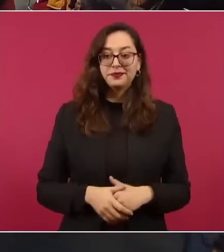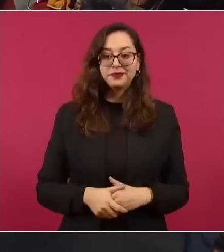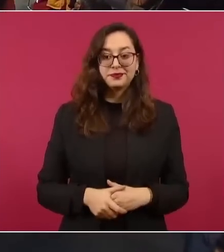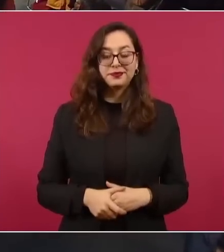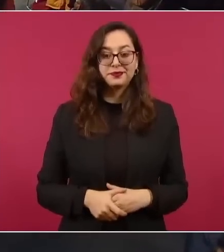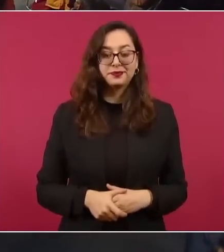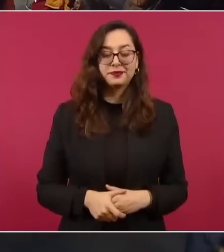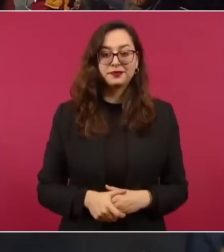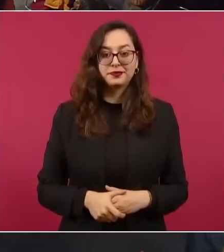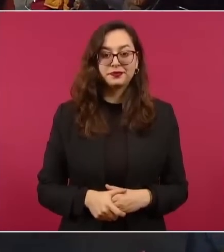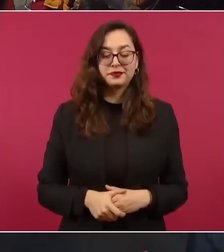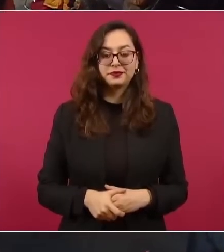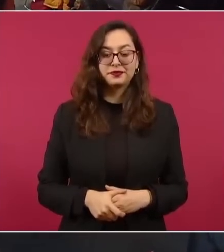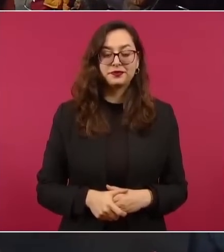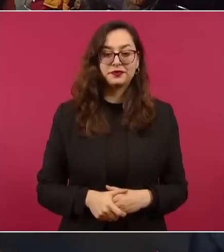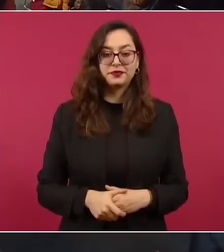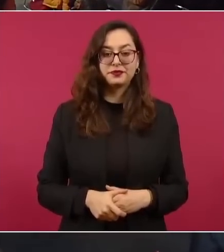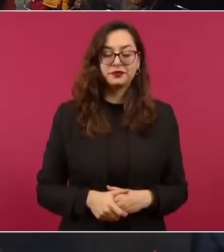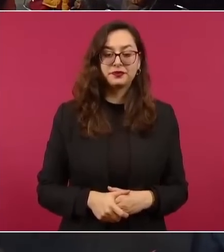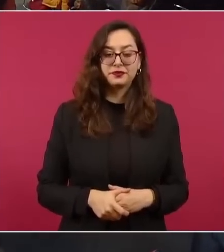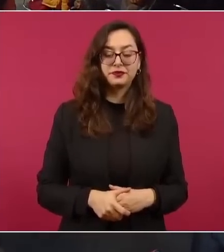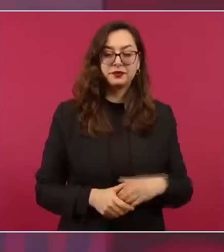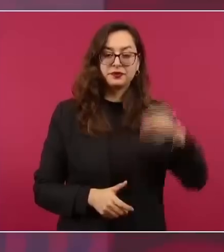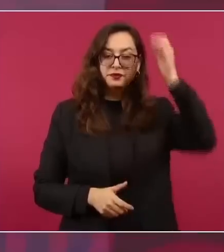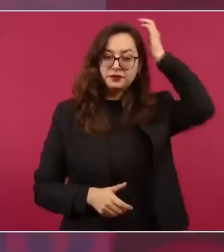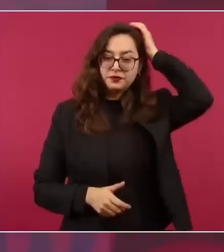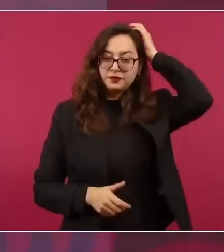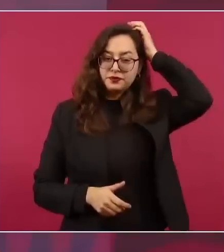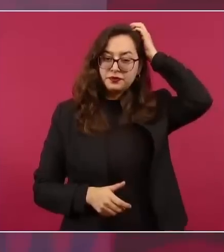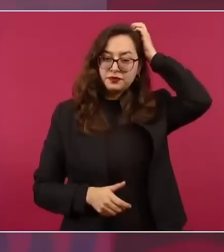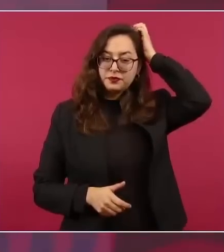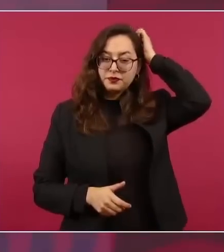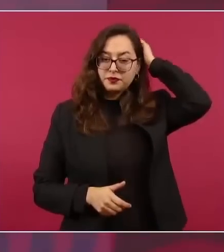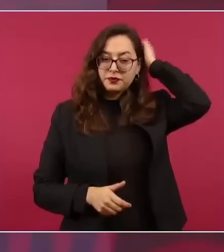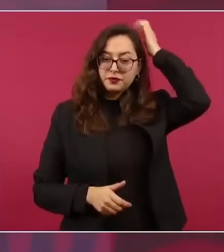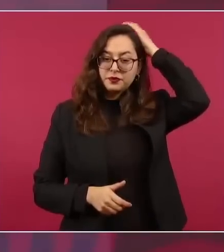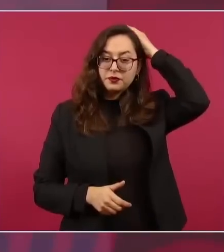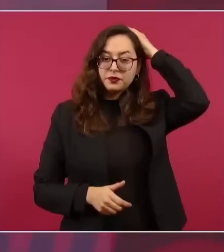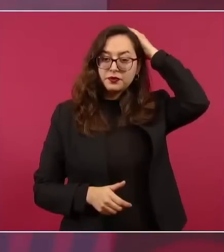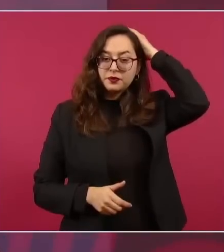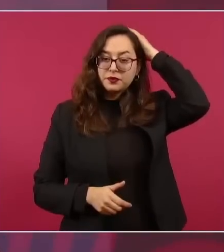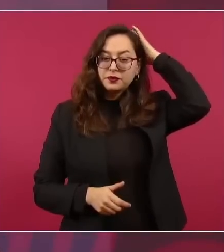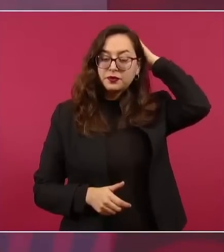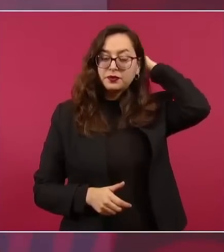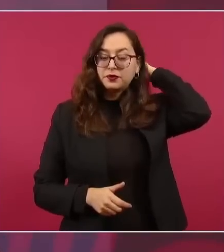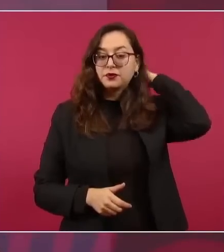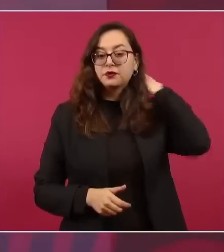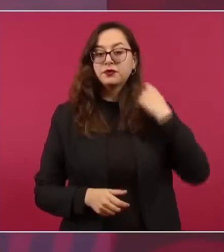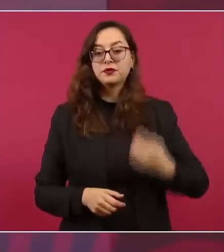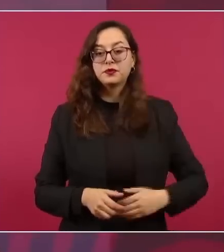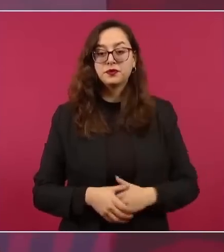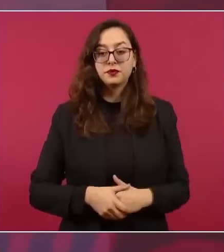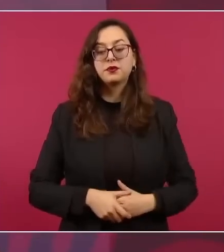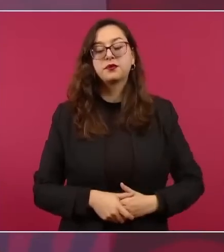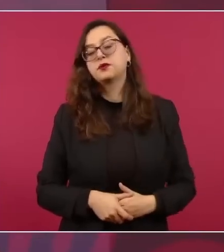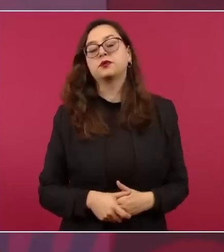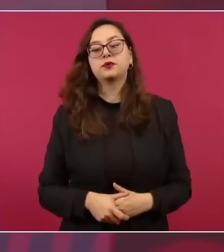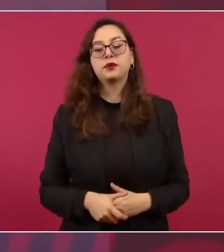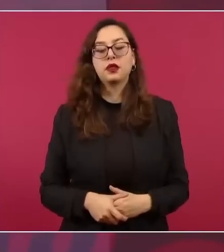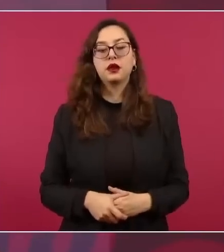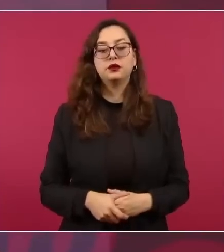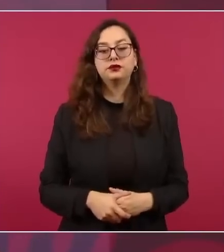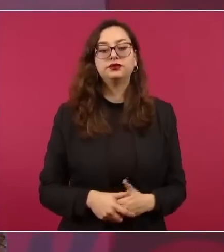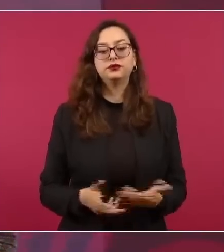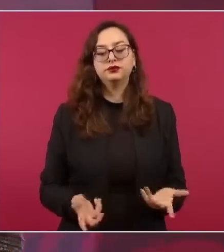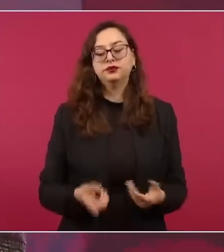venía el presidente Biden, un